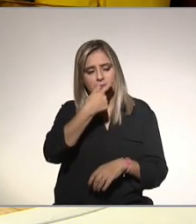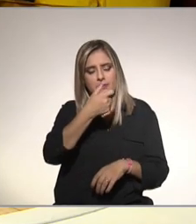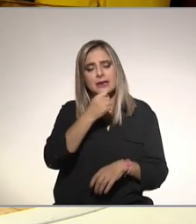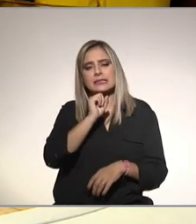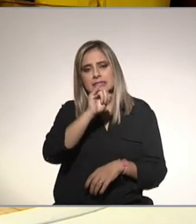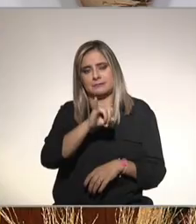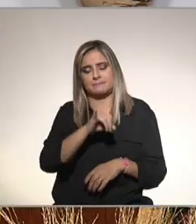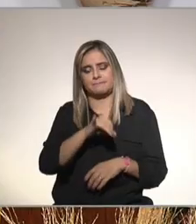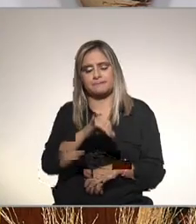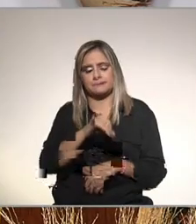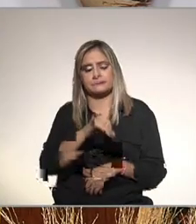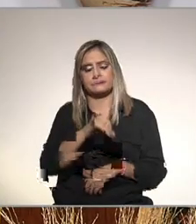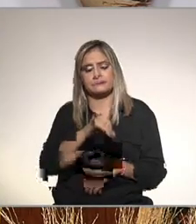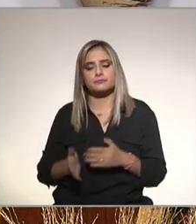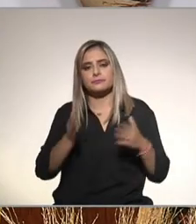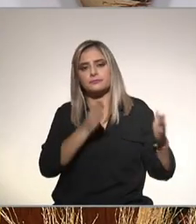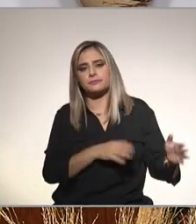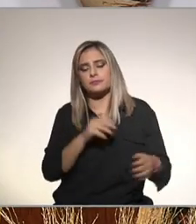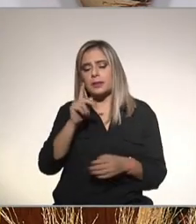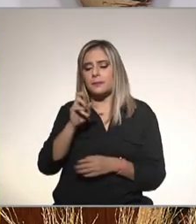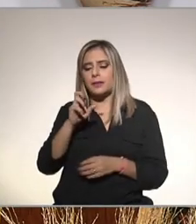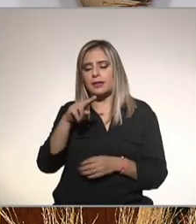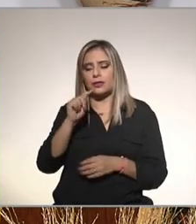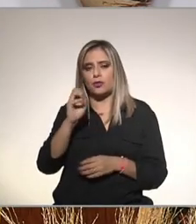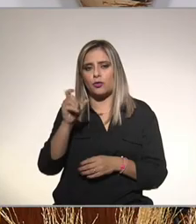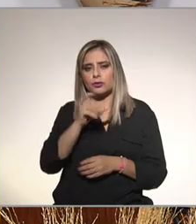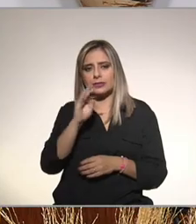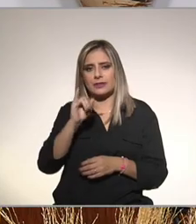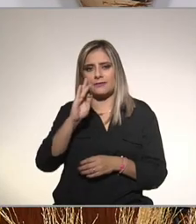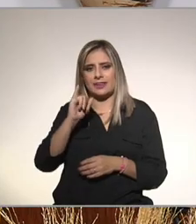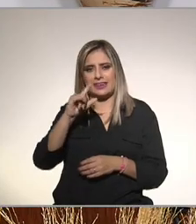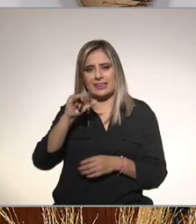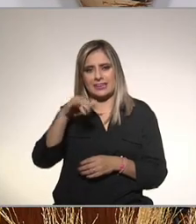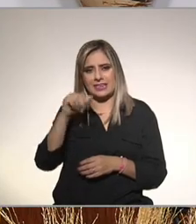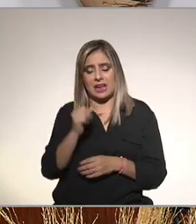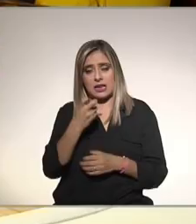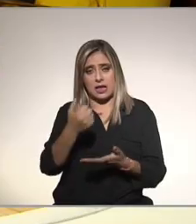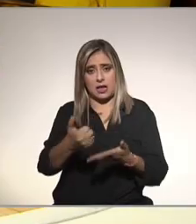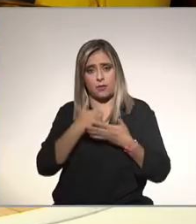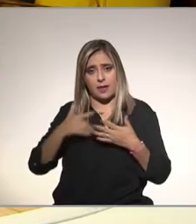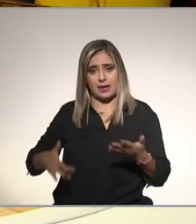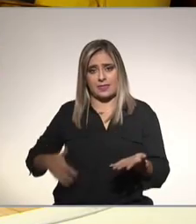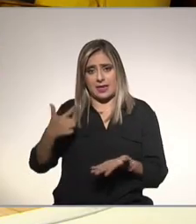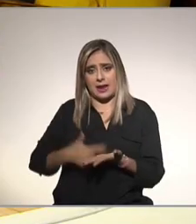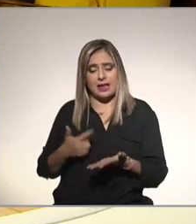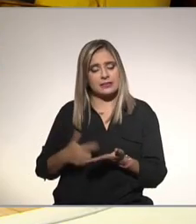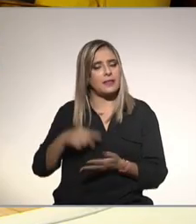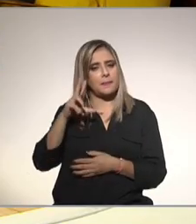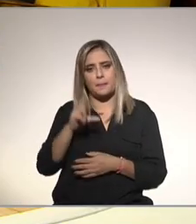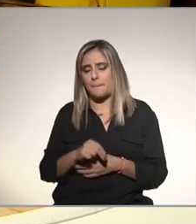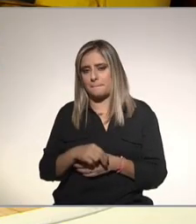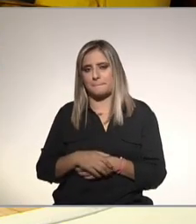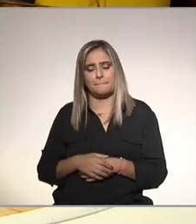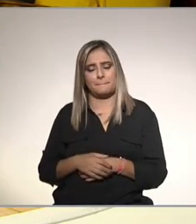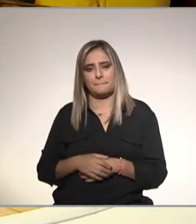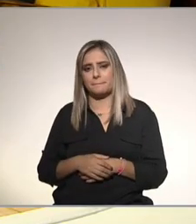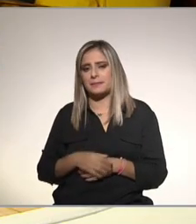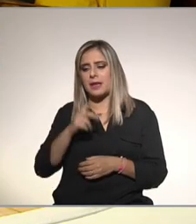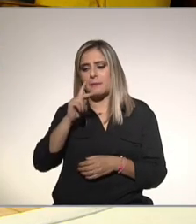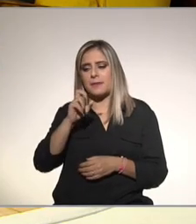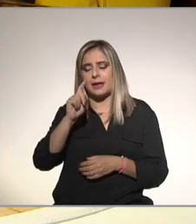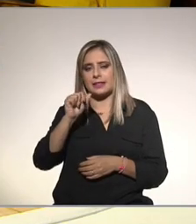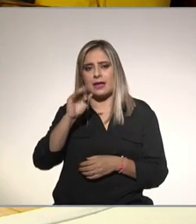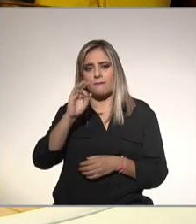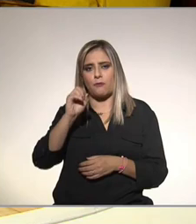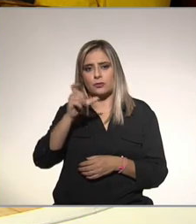medicamento que te cure la pentoxifilina sirve para hígado graso también nos preguntó alguien la pentoxifilina se utiliza